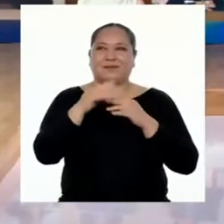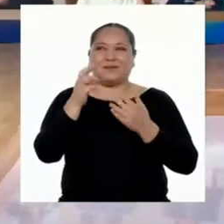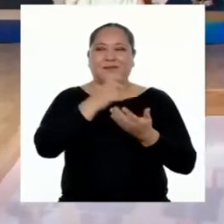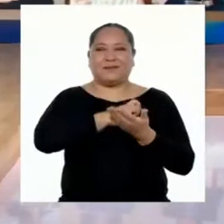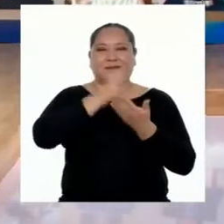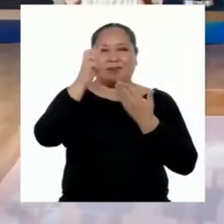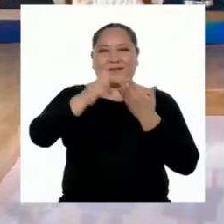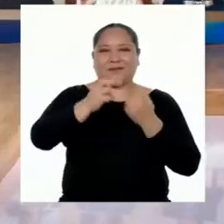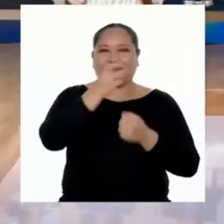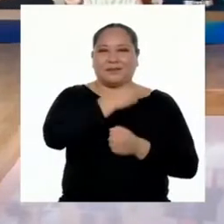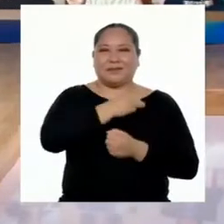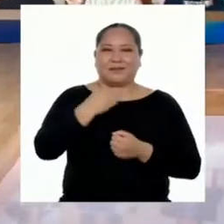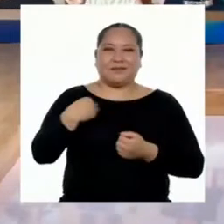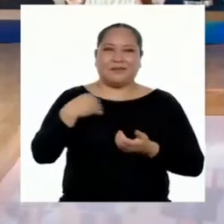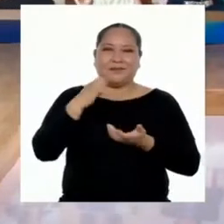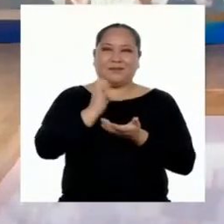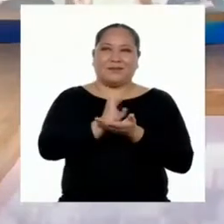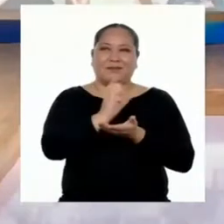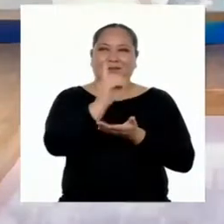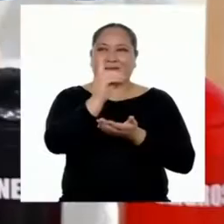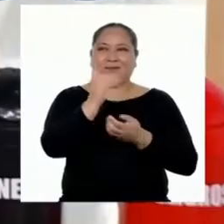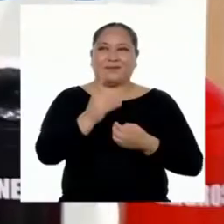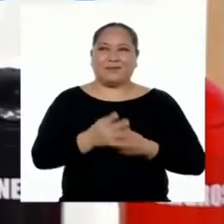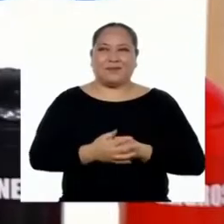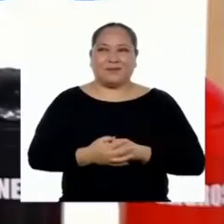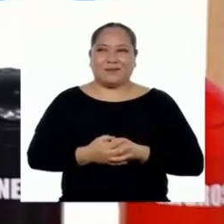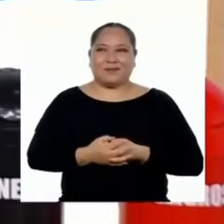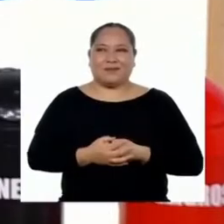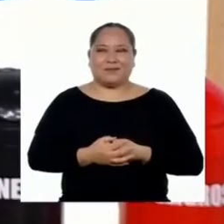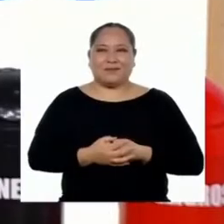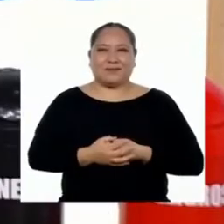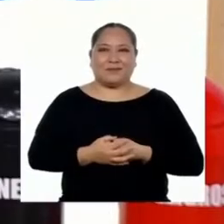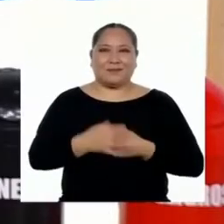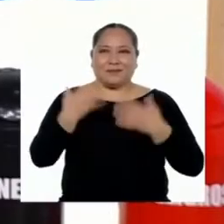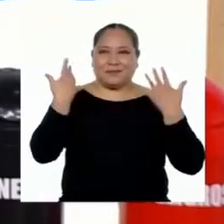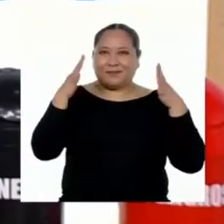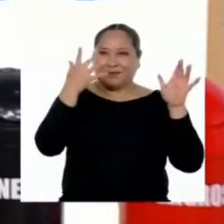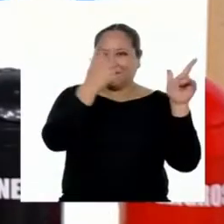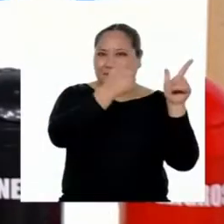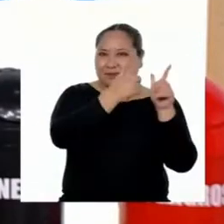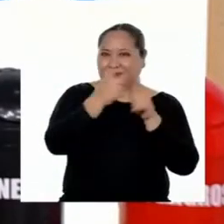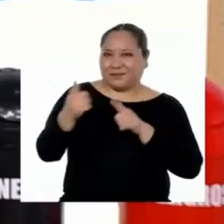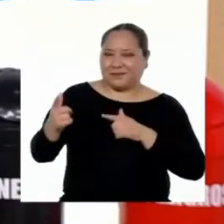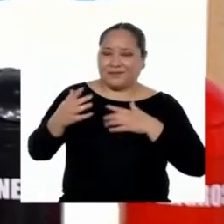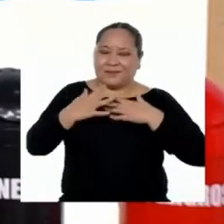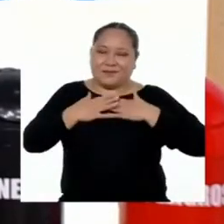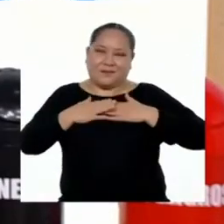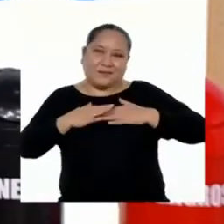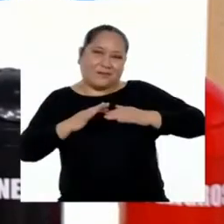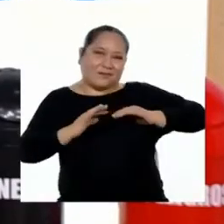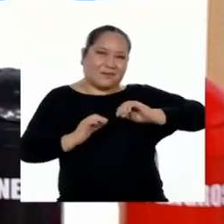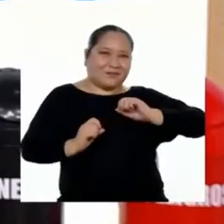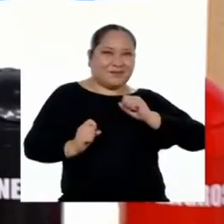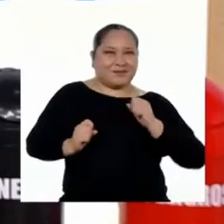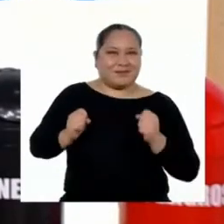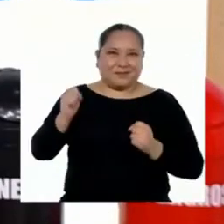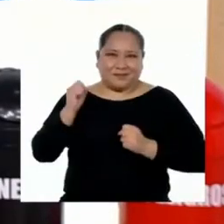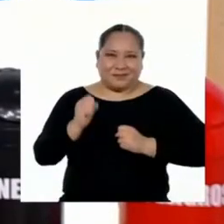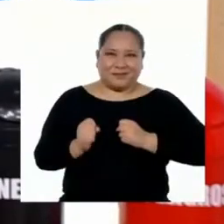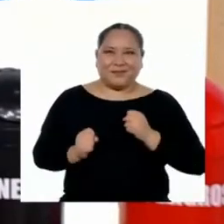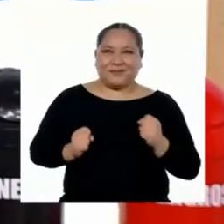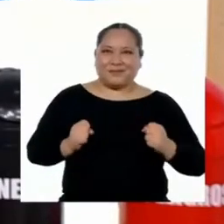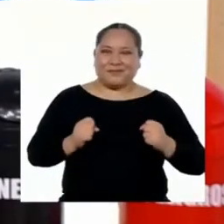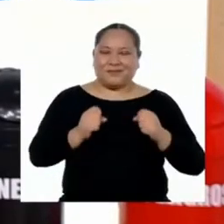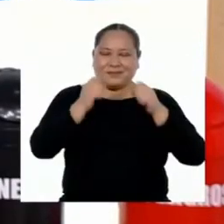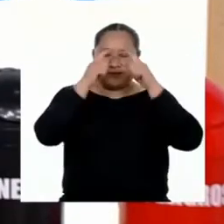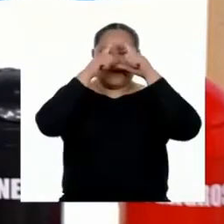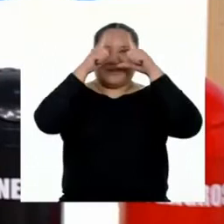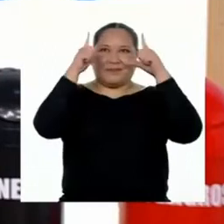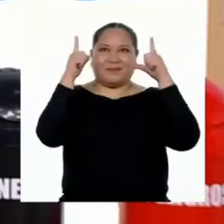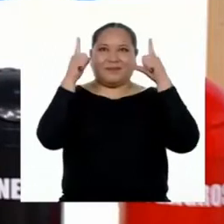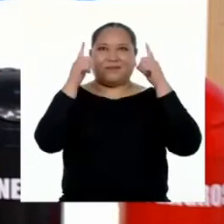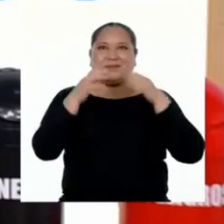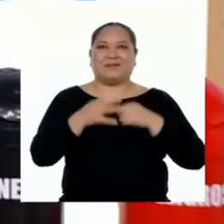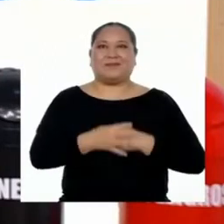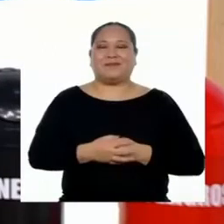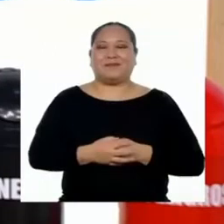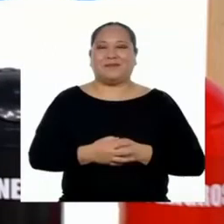iniciativa del Ministerio de Educación. ¿Están listas y listos para mover el esqueleto y activar sus sentidos?